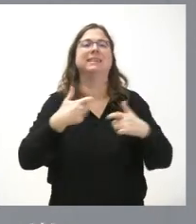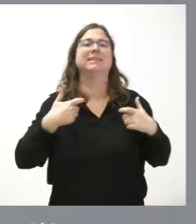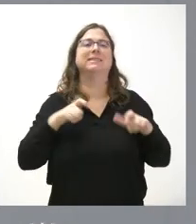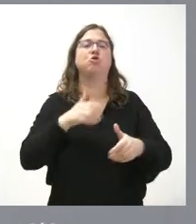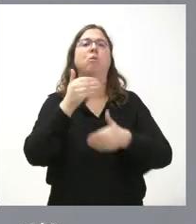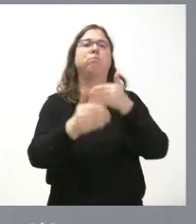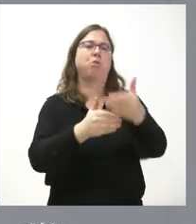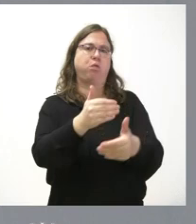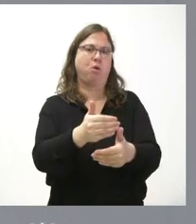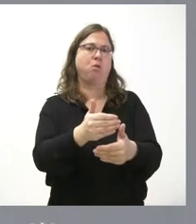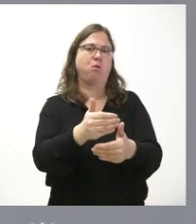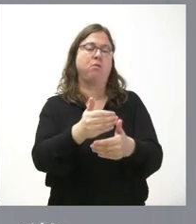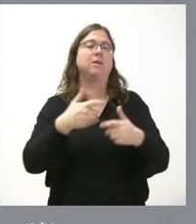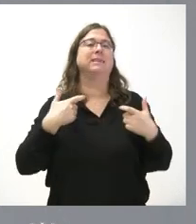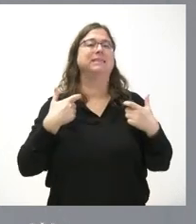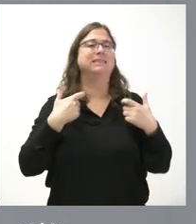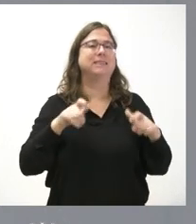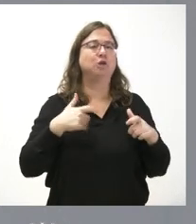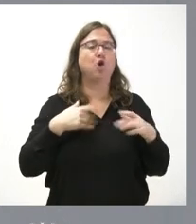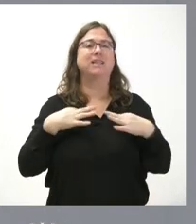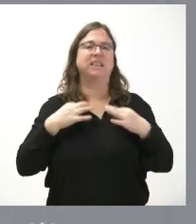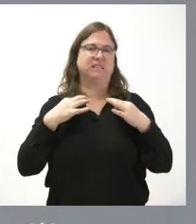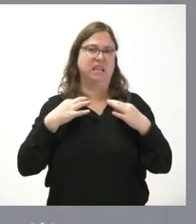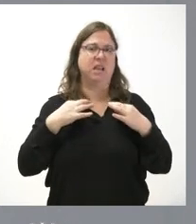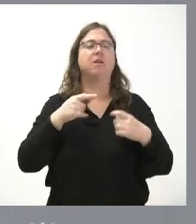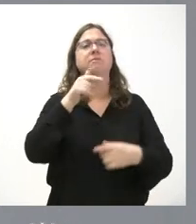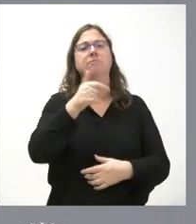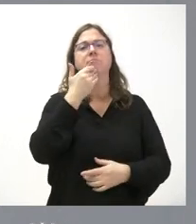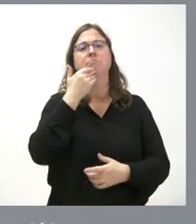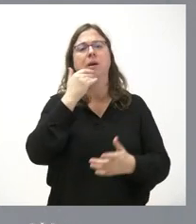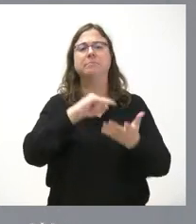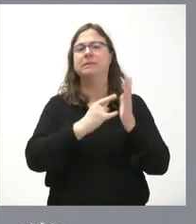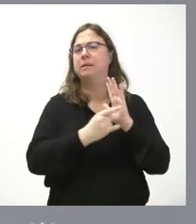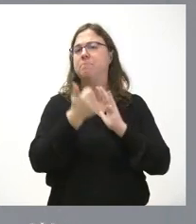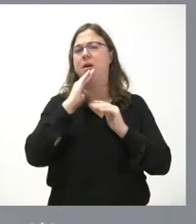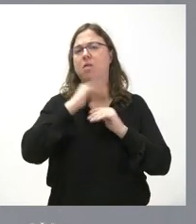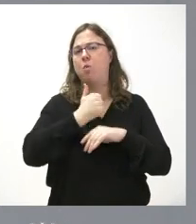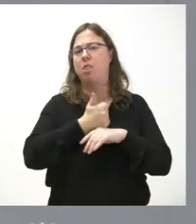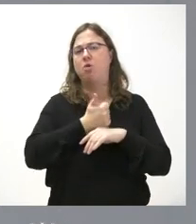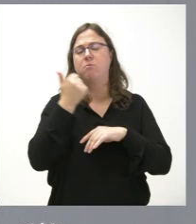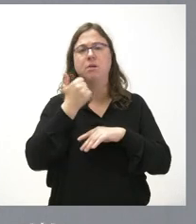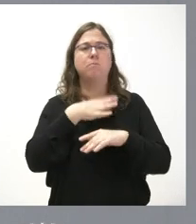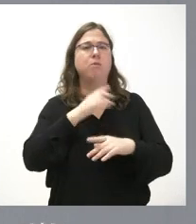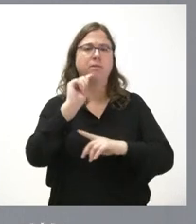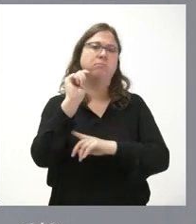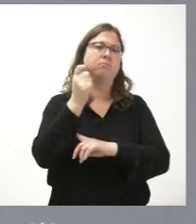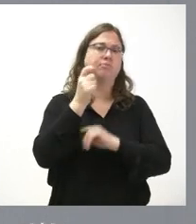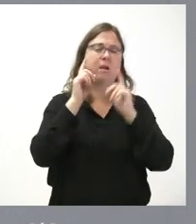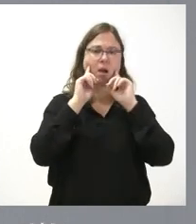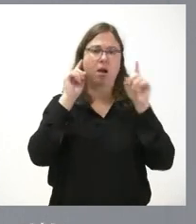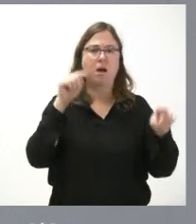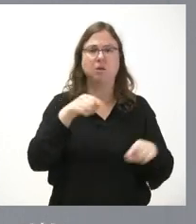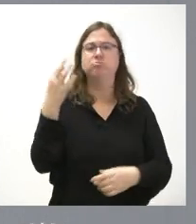muy importante que es el sector productivo el sector textil y quizá el mecanismo más adecuado la formula más adecuada que se ha podido considerar en este caso